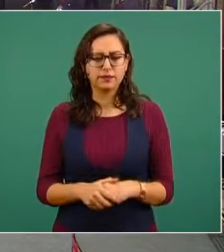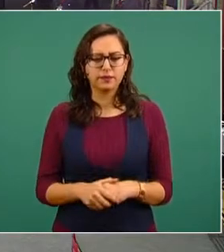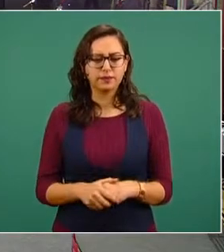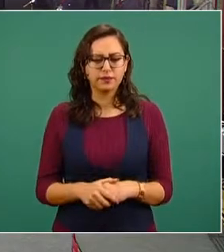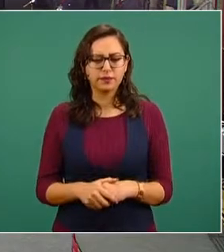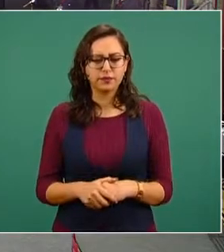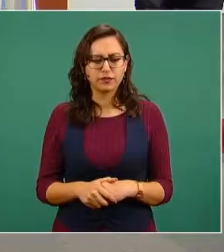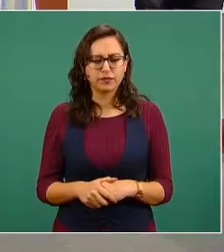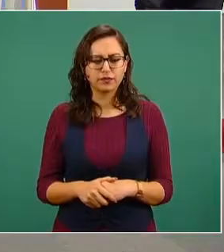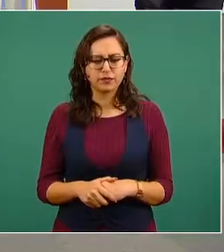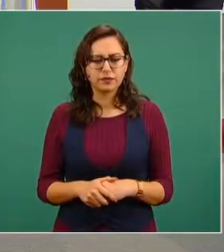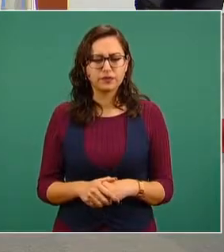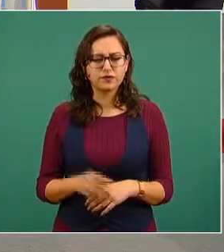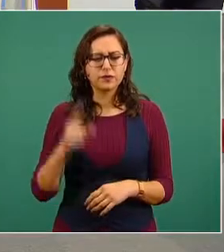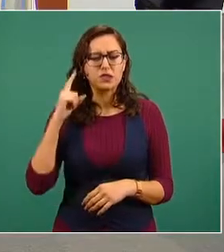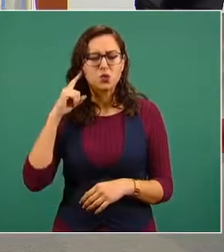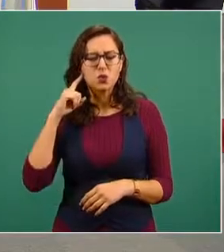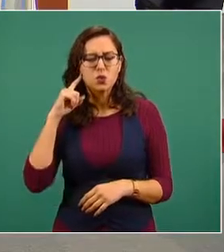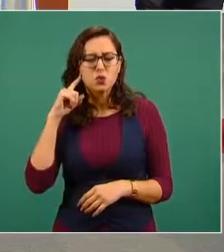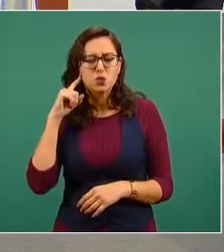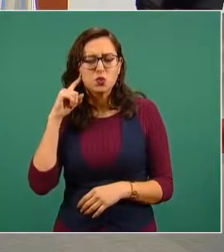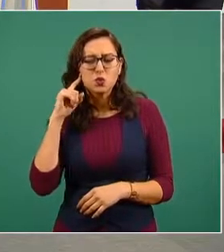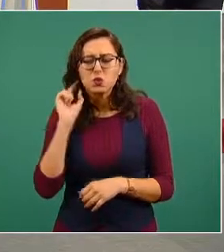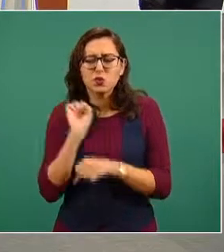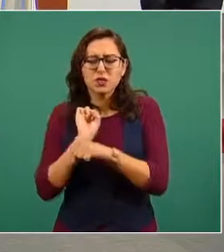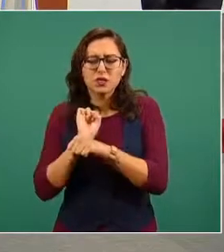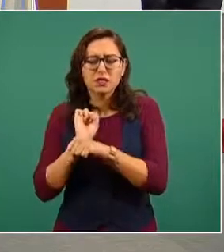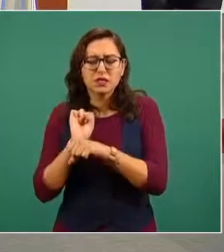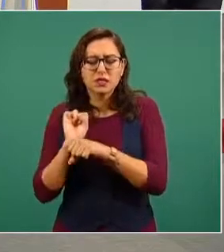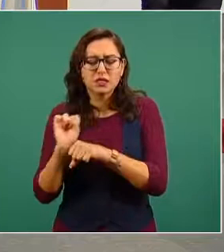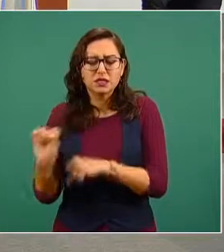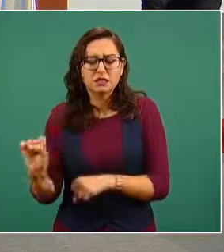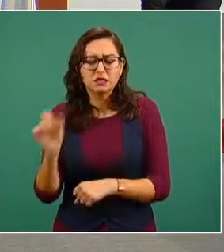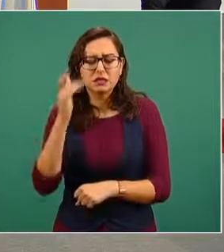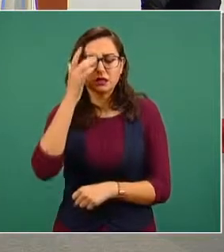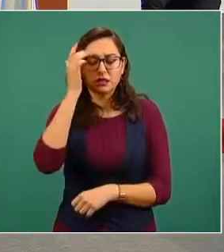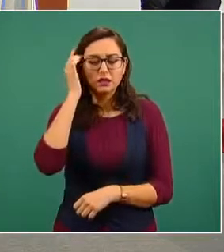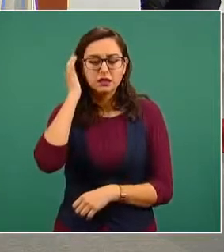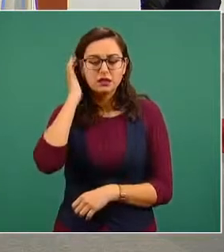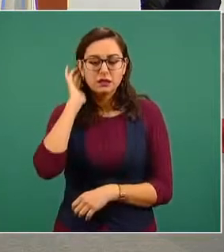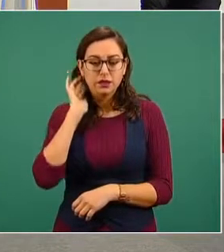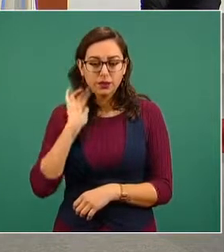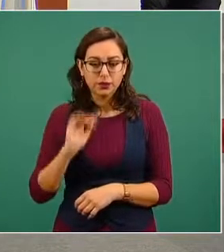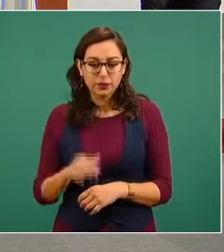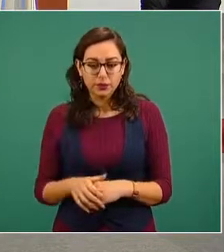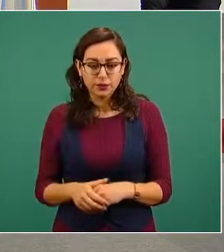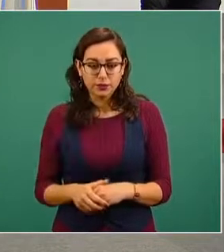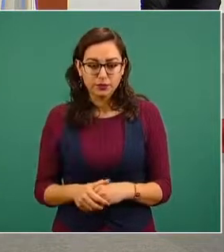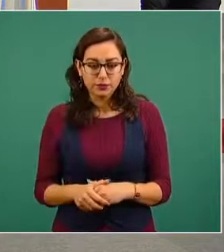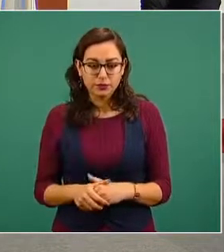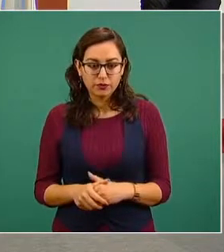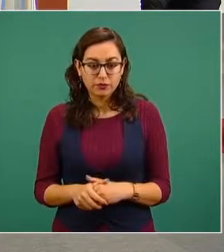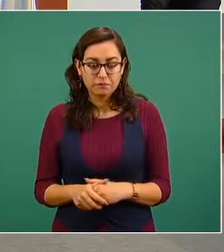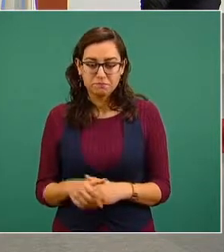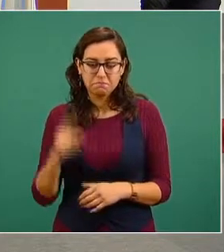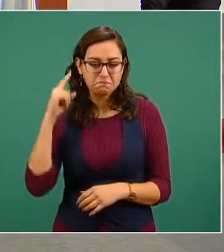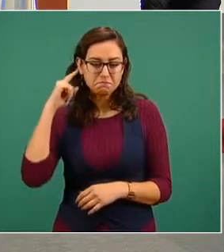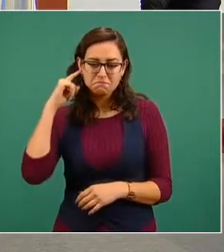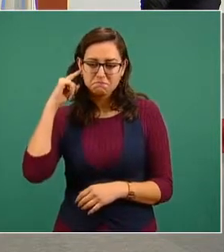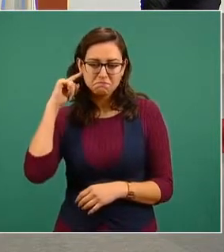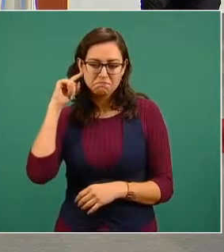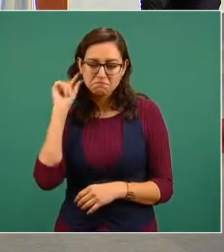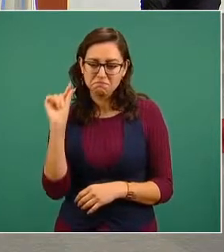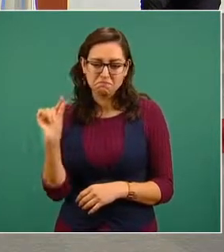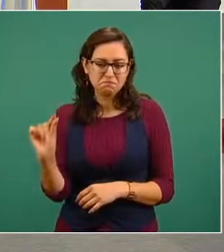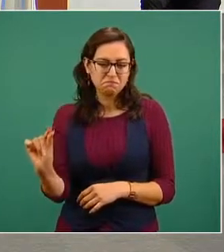actualmente destinada a la coronadora de la universidad en el Hospital Nacional, doctor Valentín González. En el